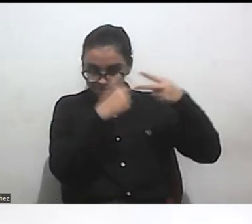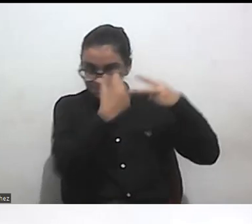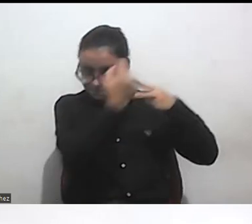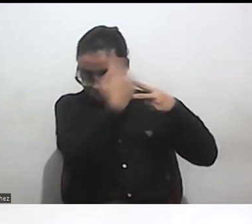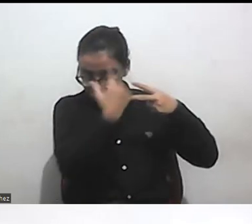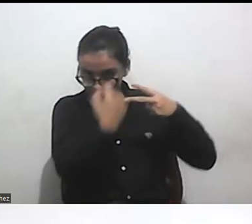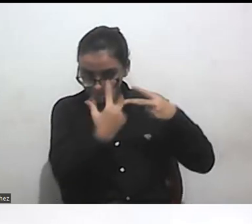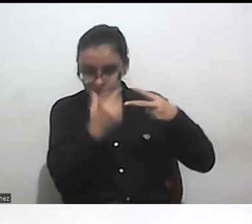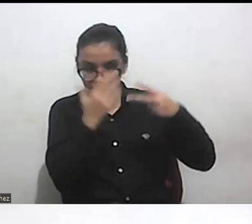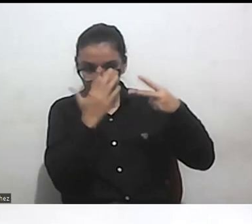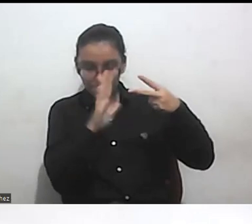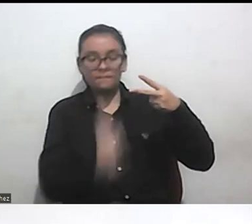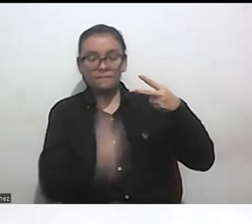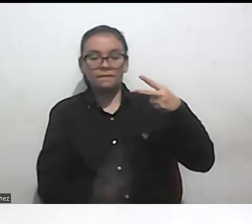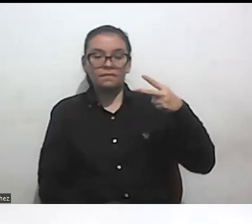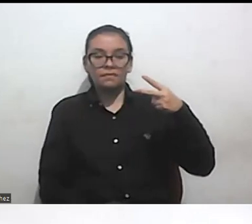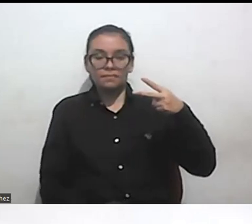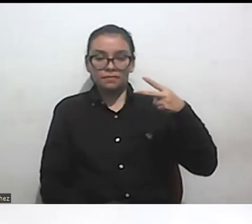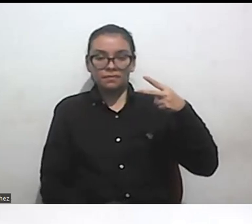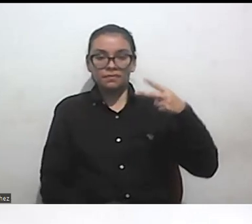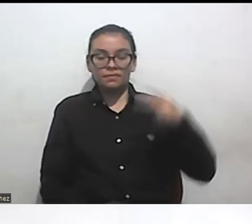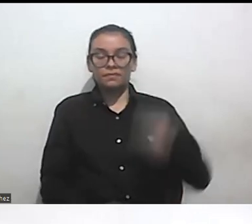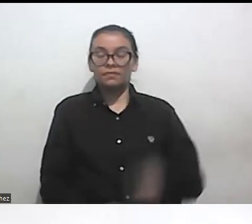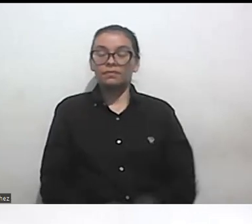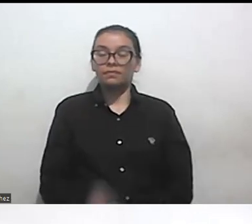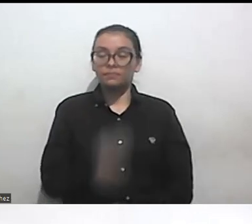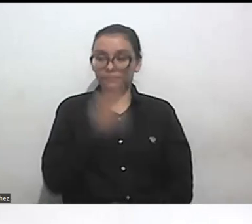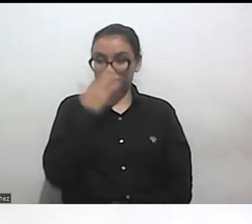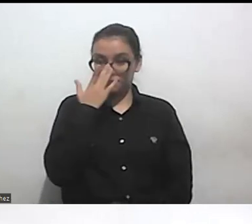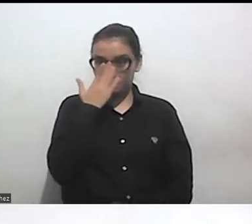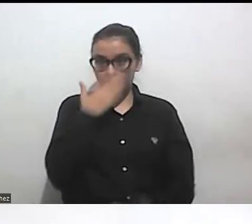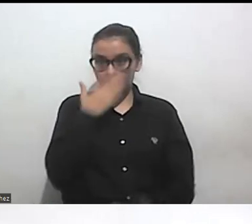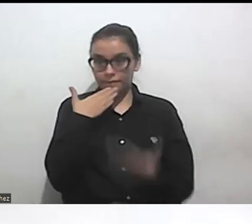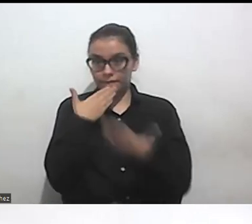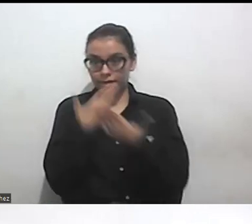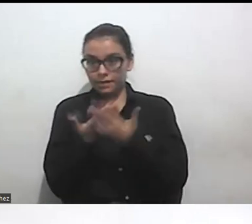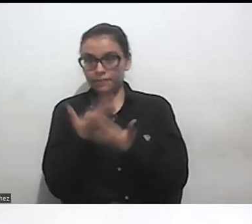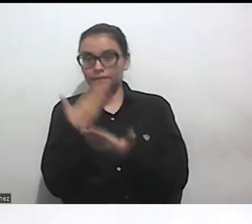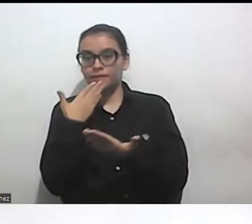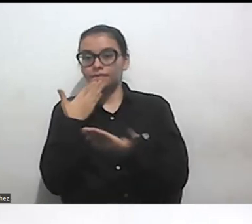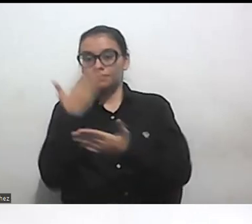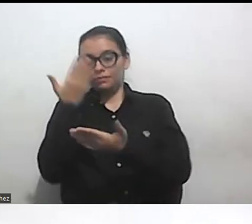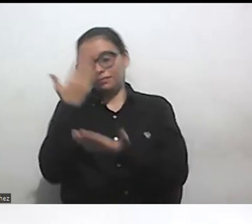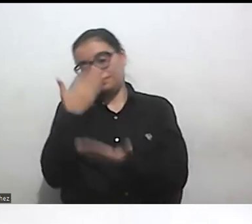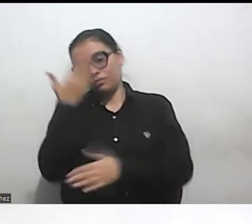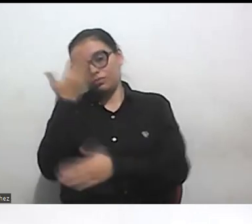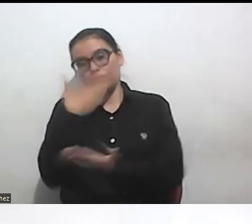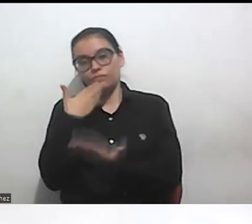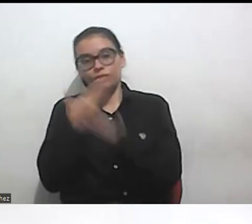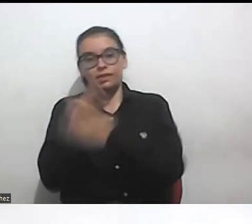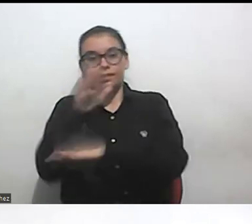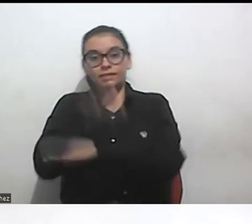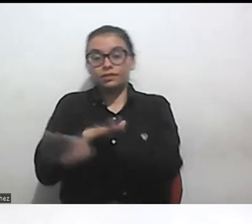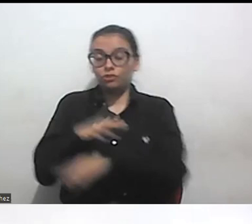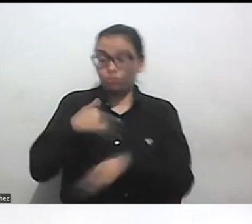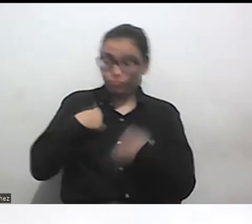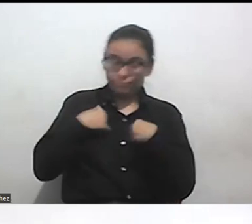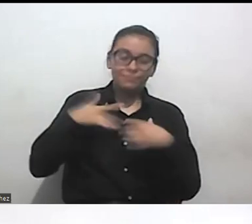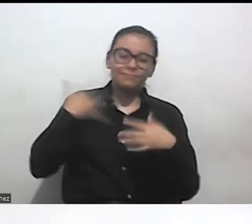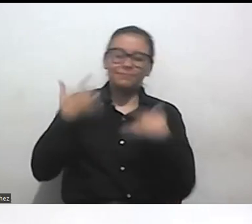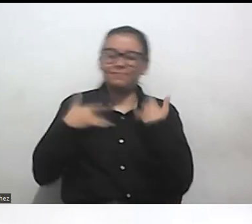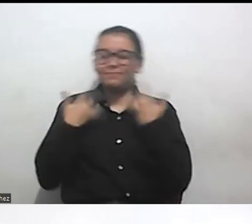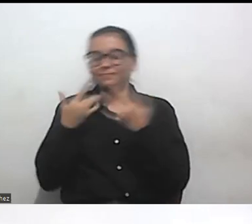Jacqueline gracias muy buenas tardes yo muy emocionada de escuchar a estas